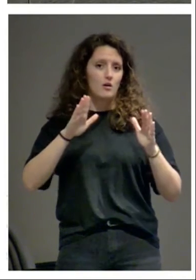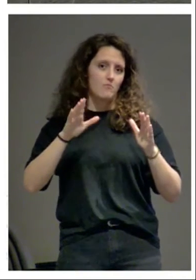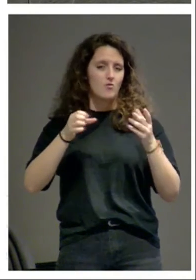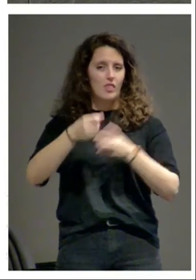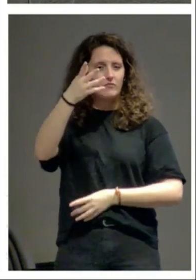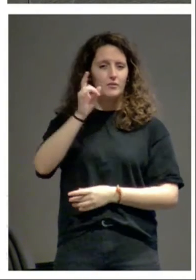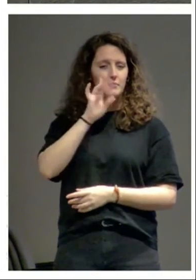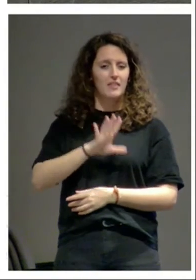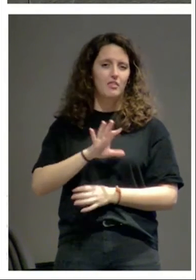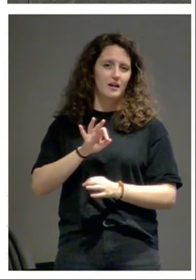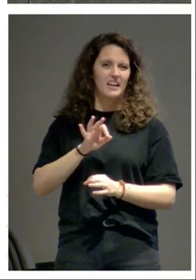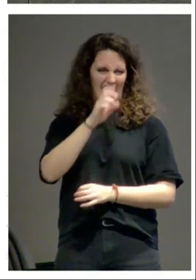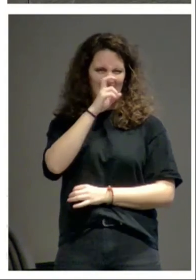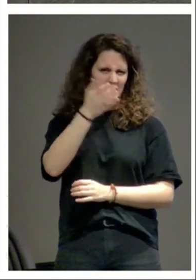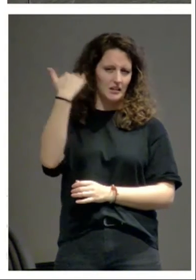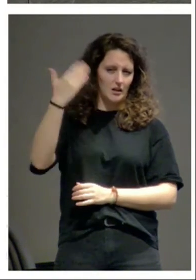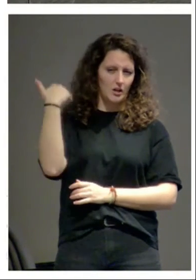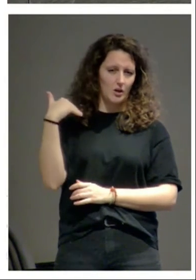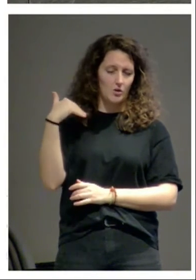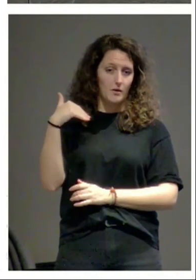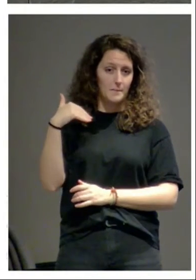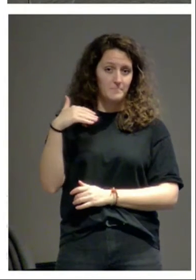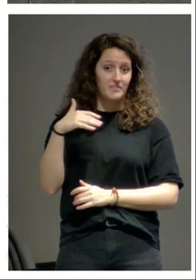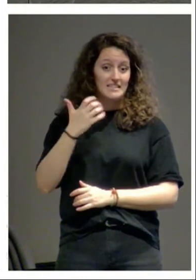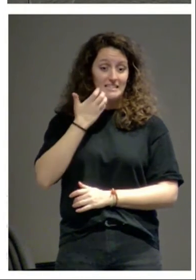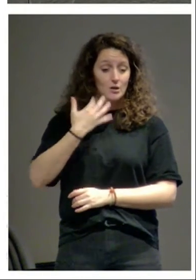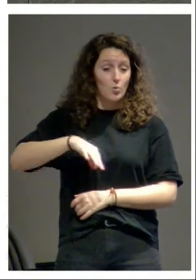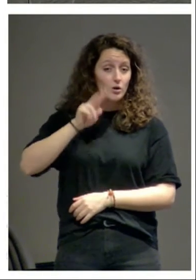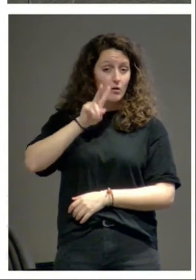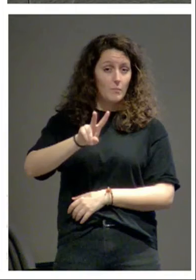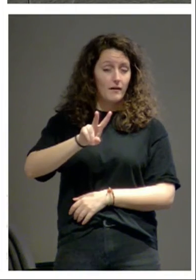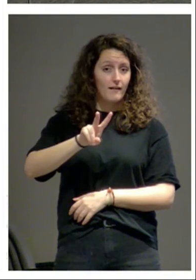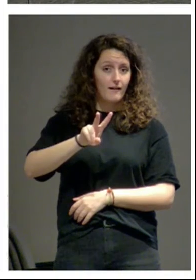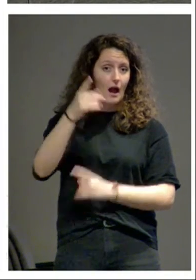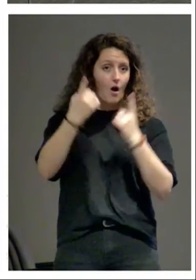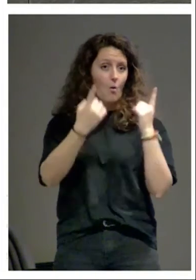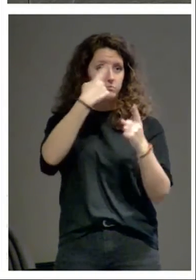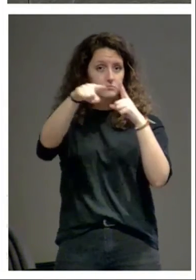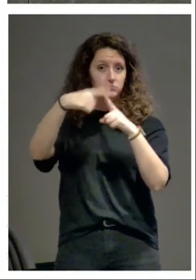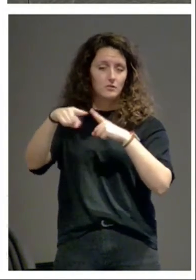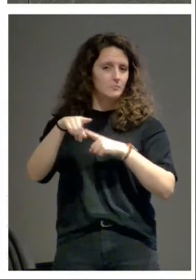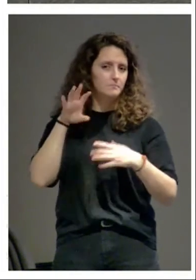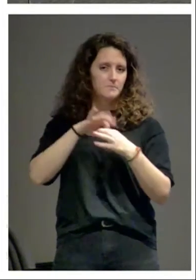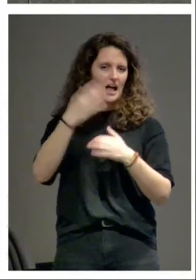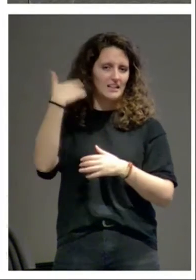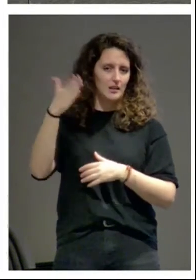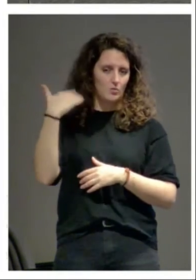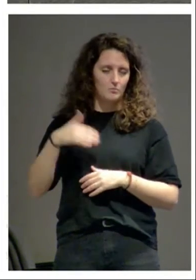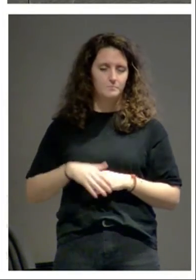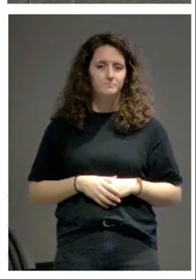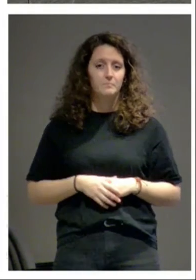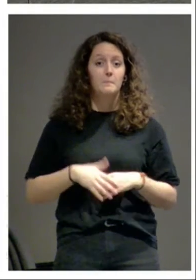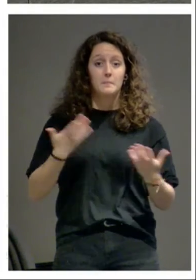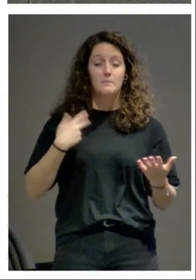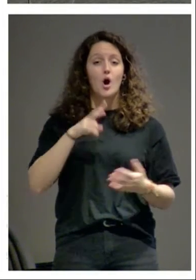parece más antiguo si solo tomamos en consideración algunos aspectos mirada